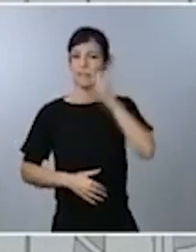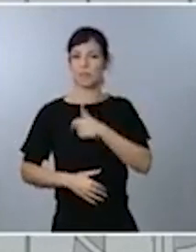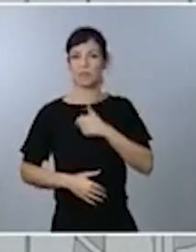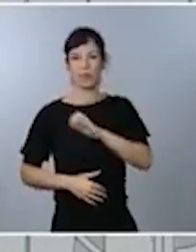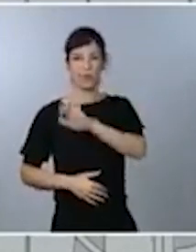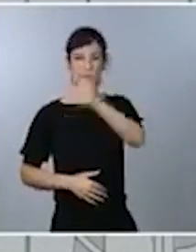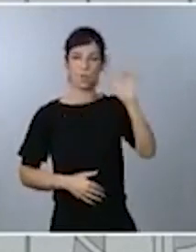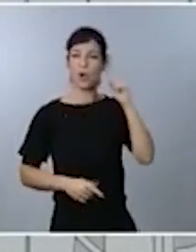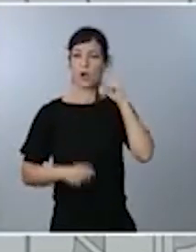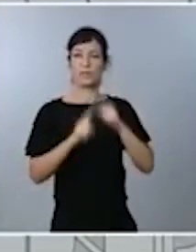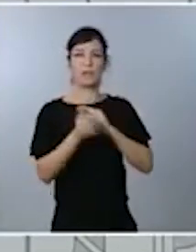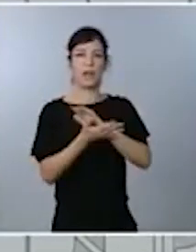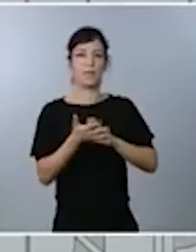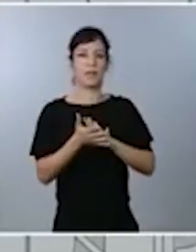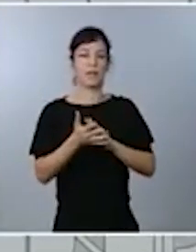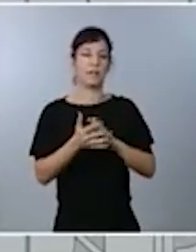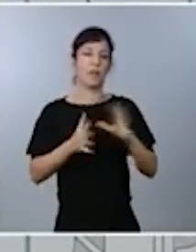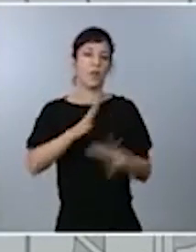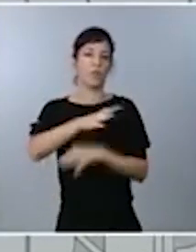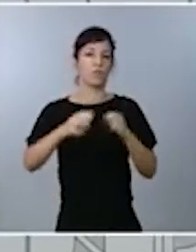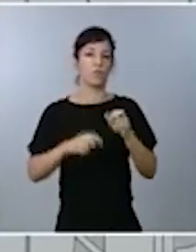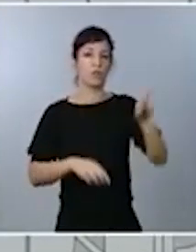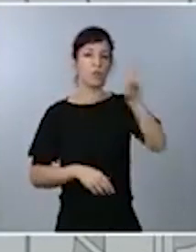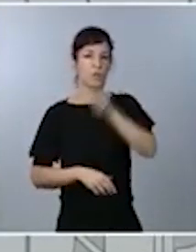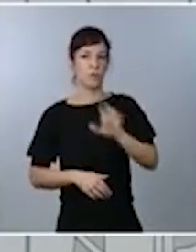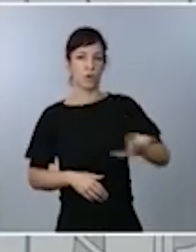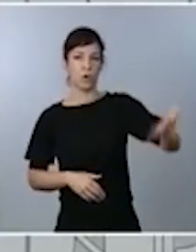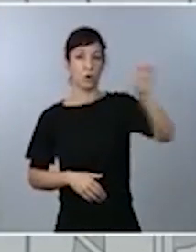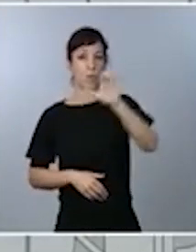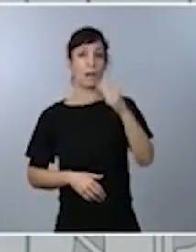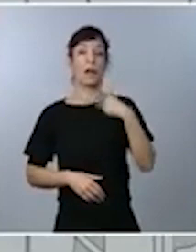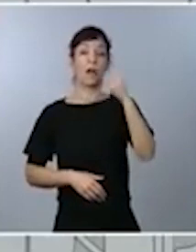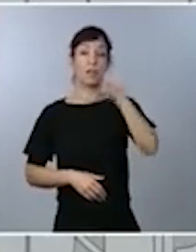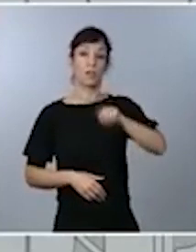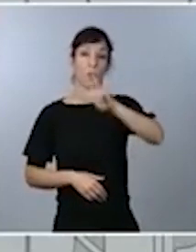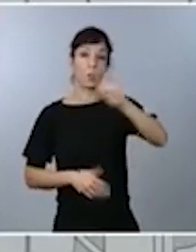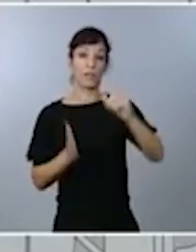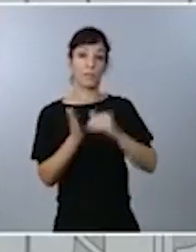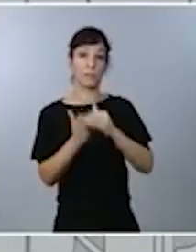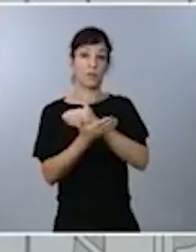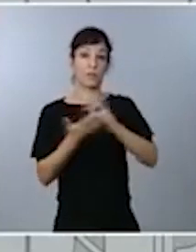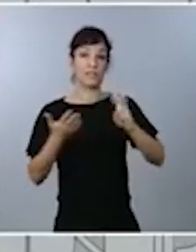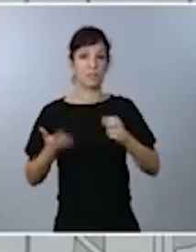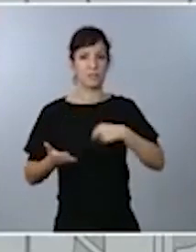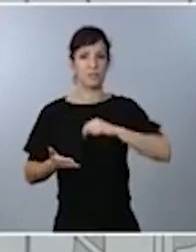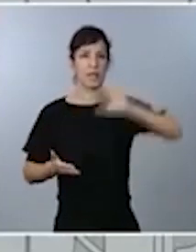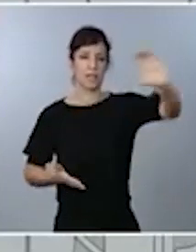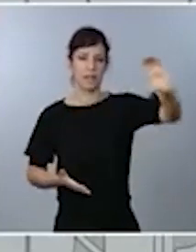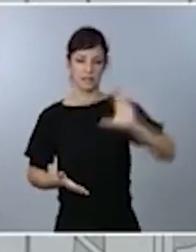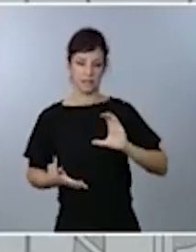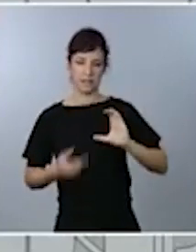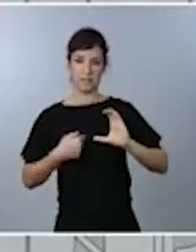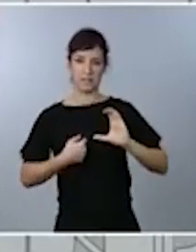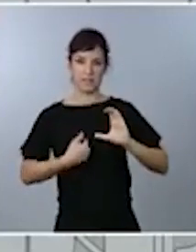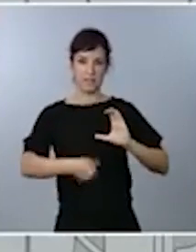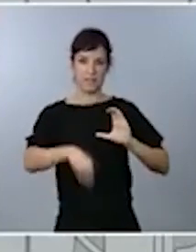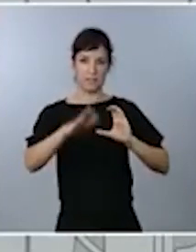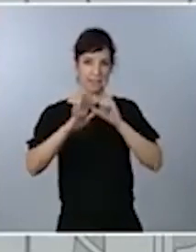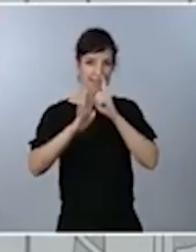Recuperación Económica, que va a movilizar 140.000 millones de euros solamente en nuestro país durante los próximos seis años.